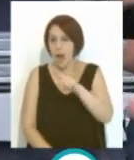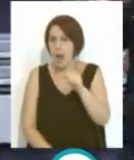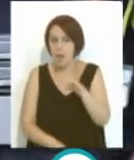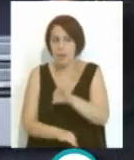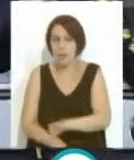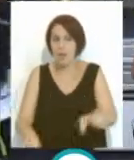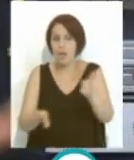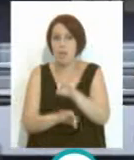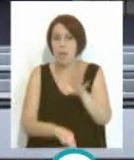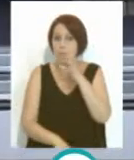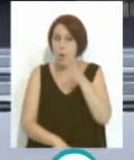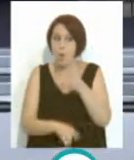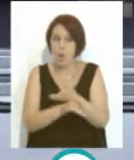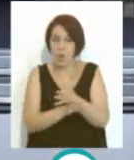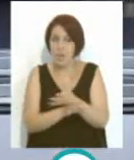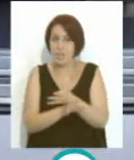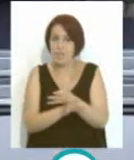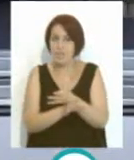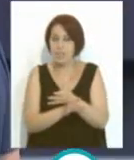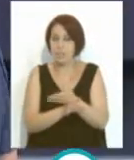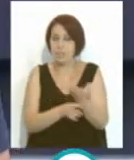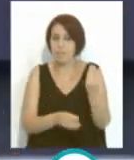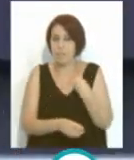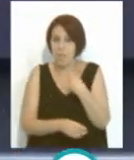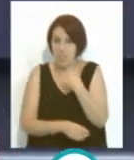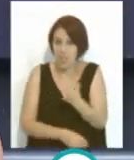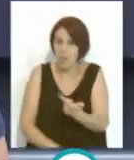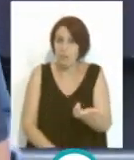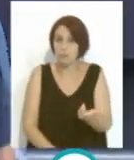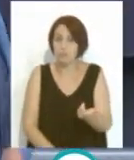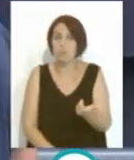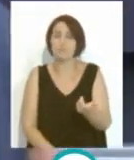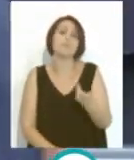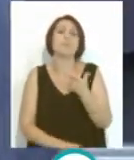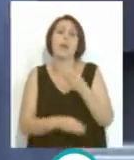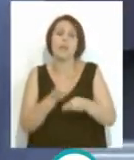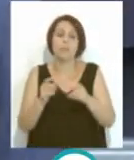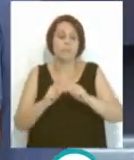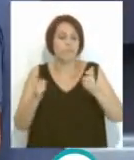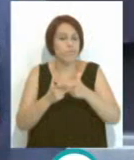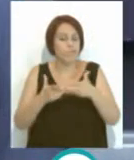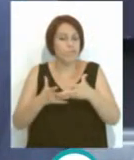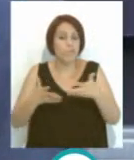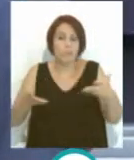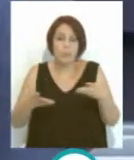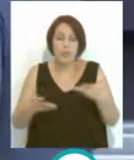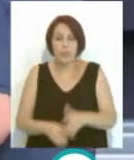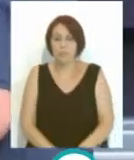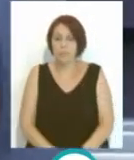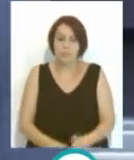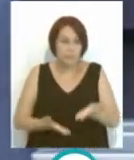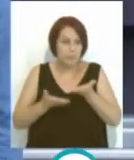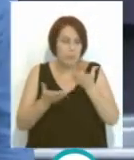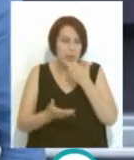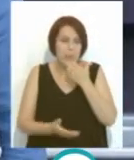porque los jugadores que lo que has dicho, que hacen el equipo más grande. En el caso de